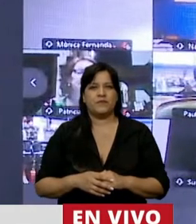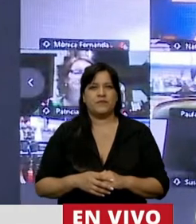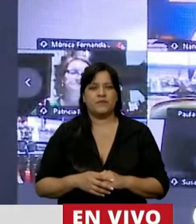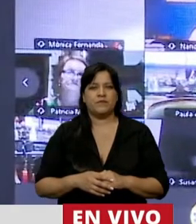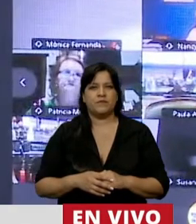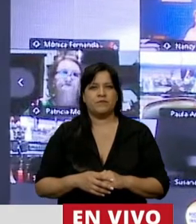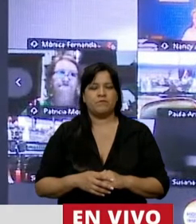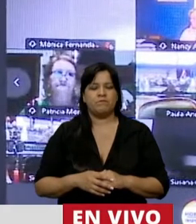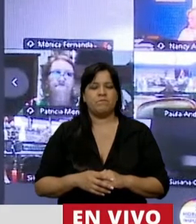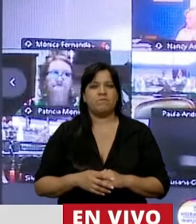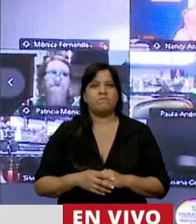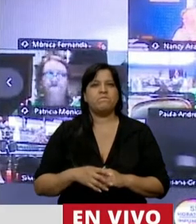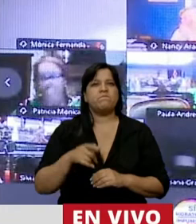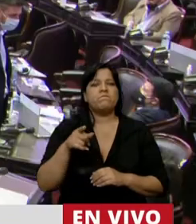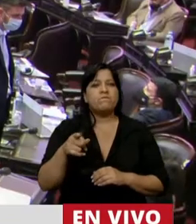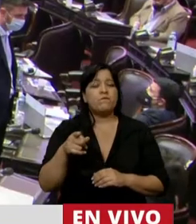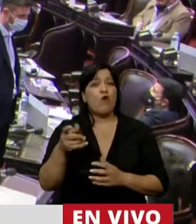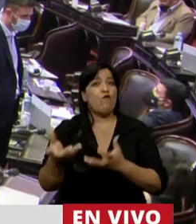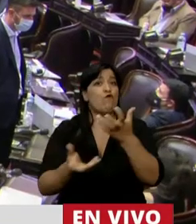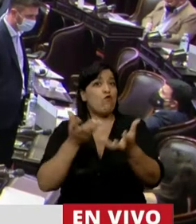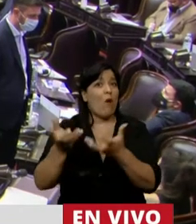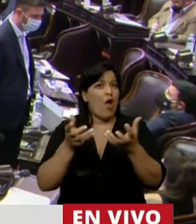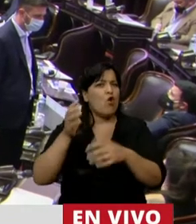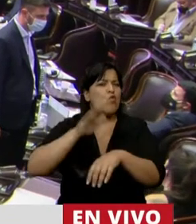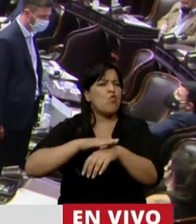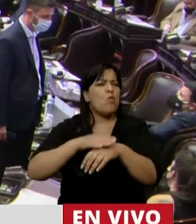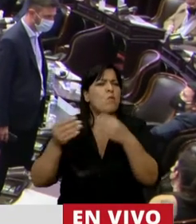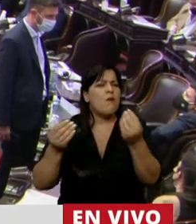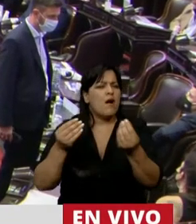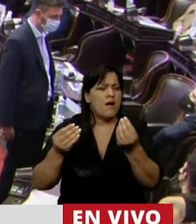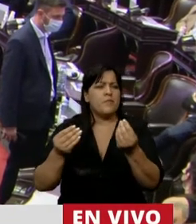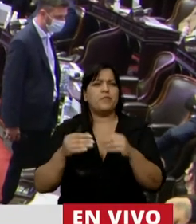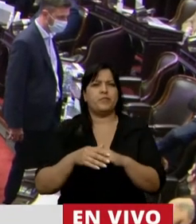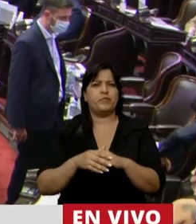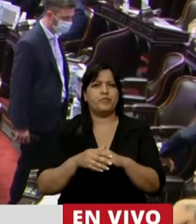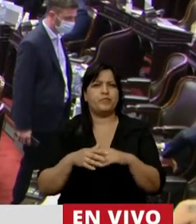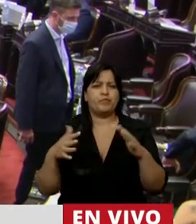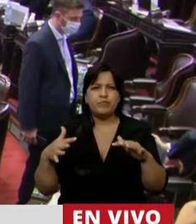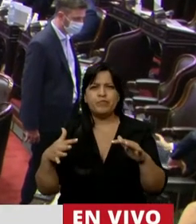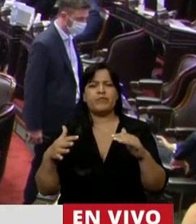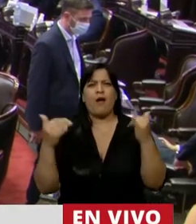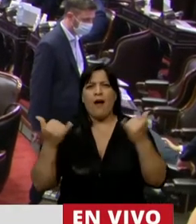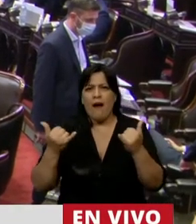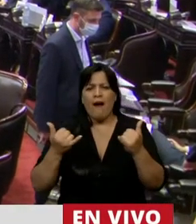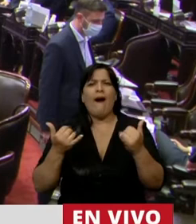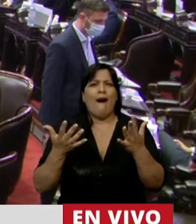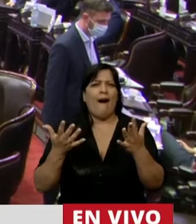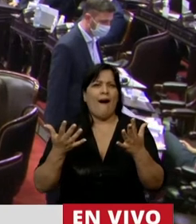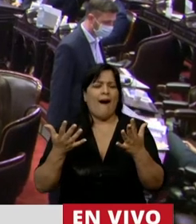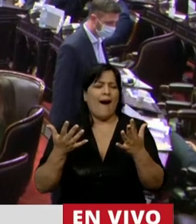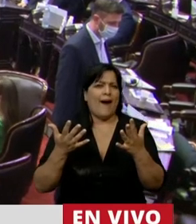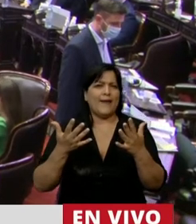El factor más incidente en este sentido, ¿no? Los índices que